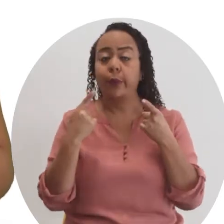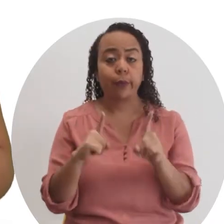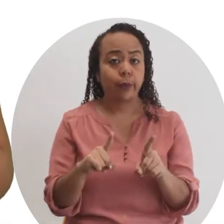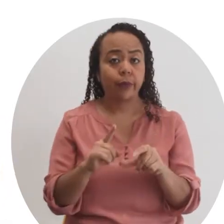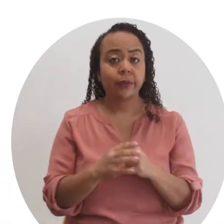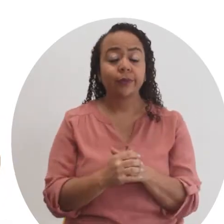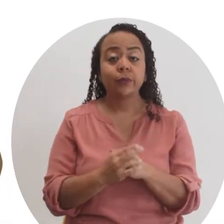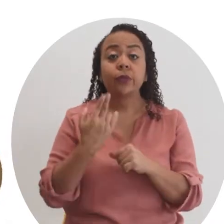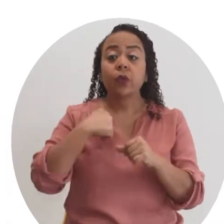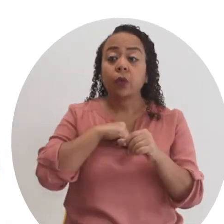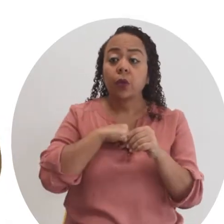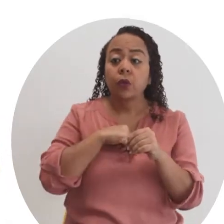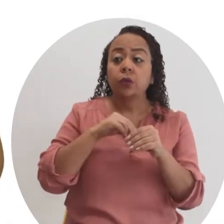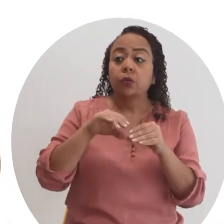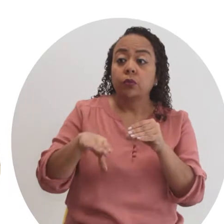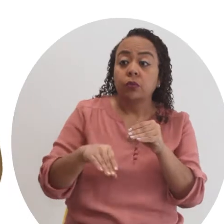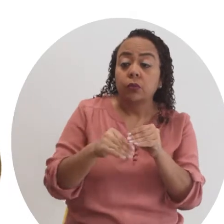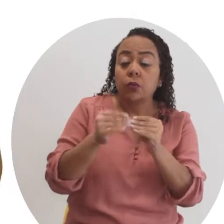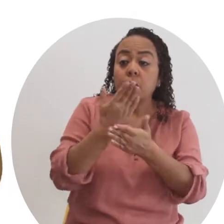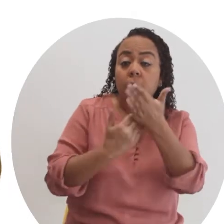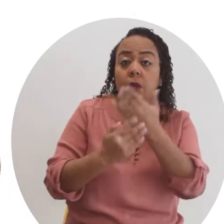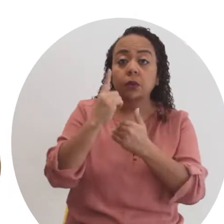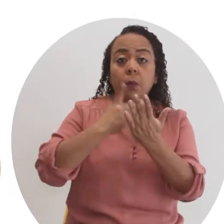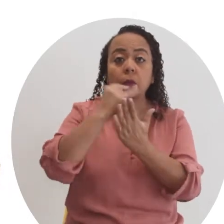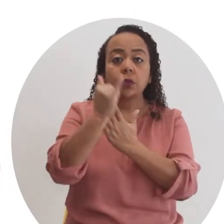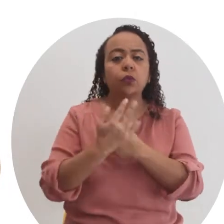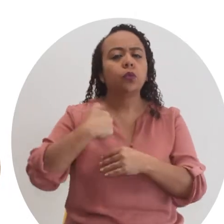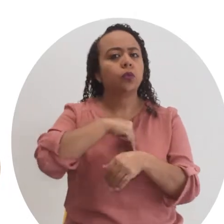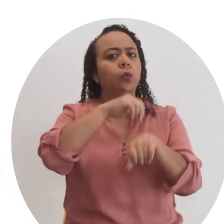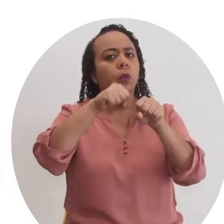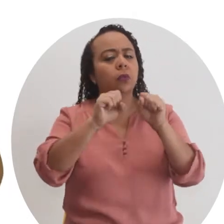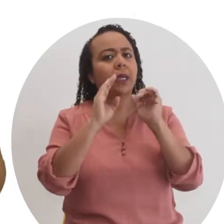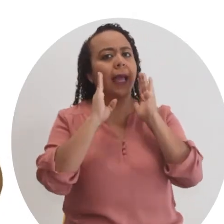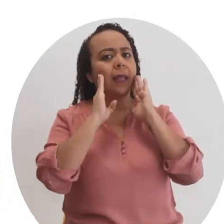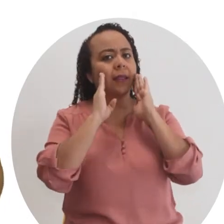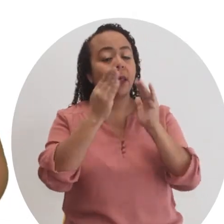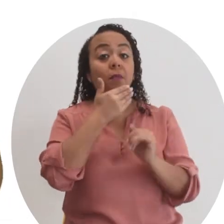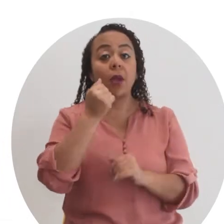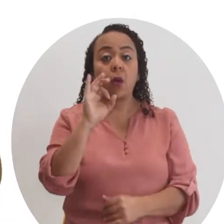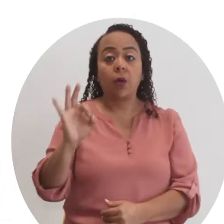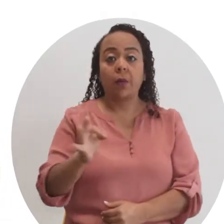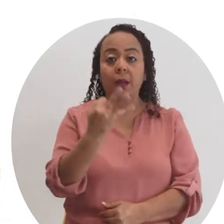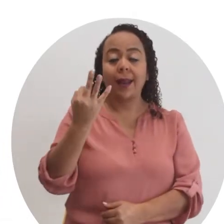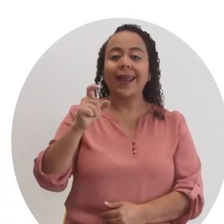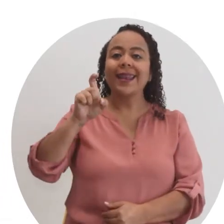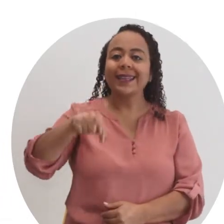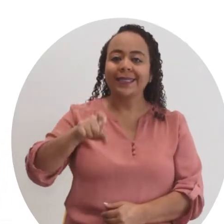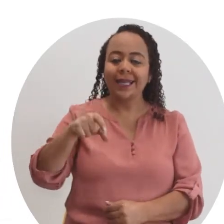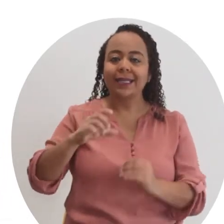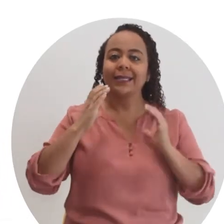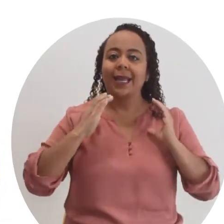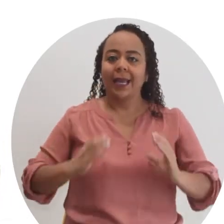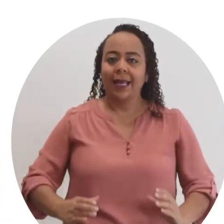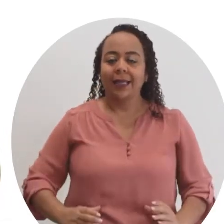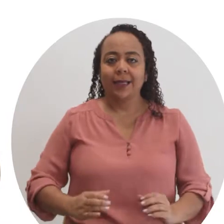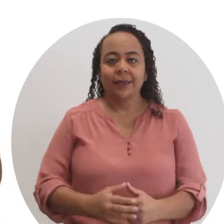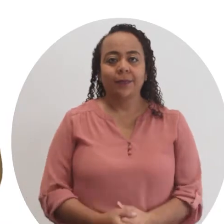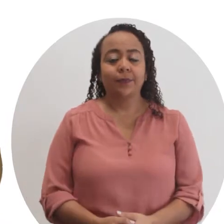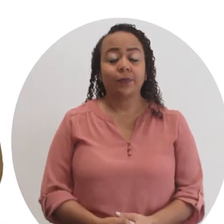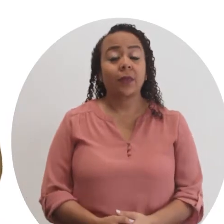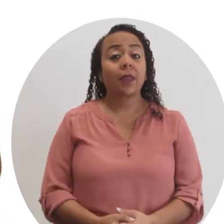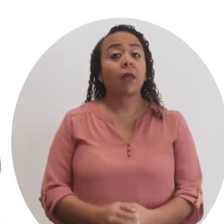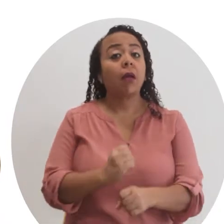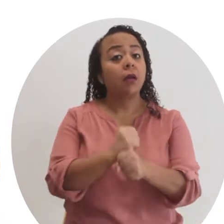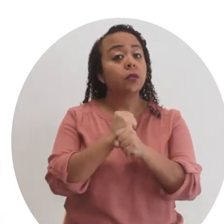no ocurra. Cuando sumamos manos a un proyecto, comúnmente podremos atender de mejor manera las necesidades de la clientela,